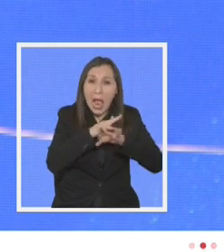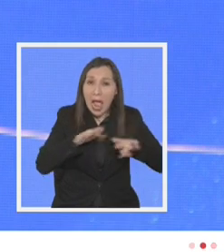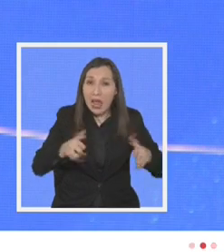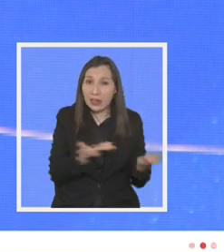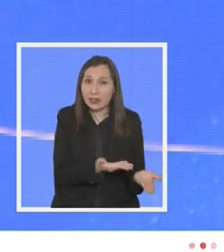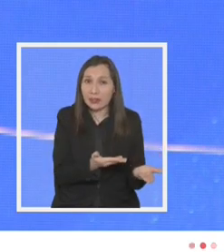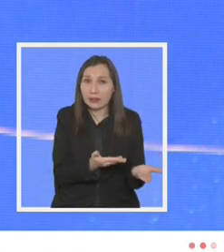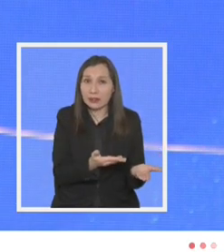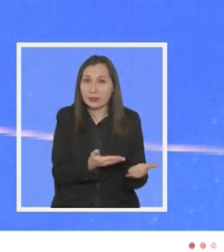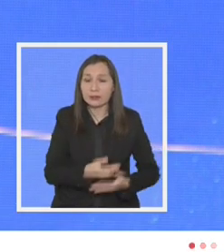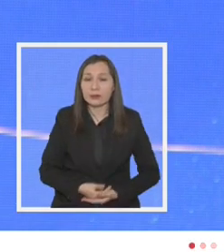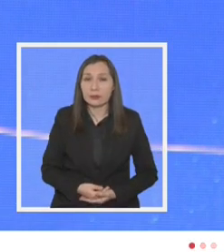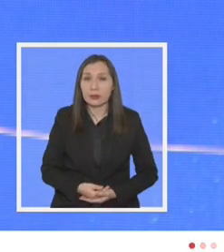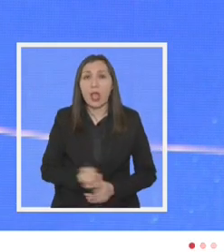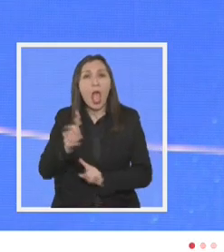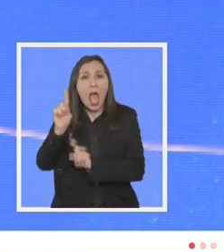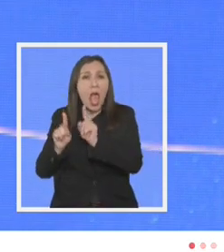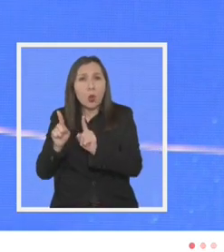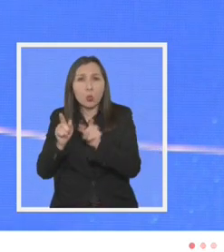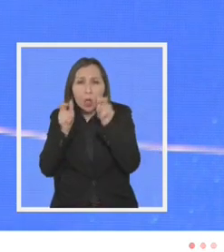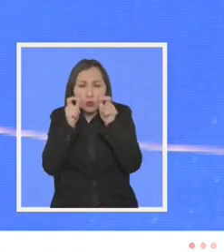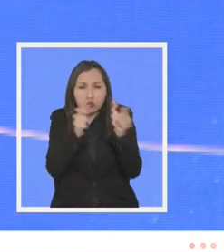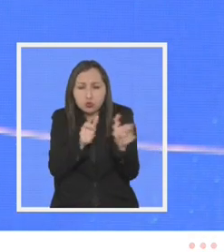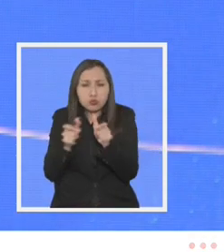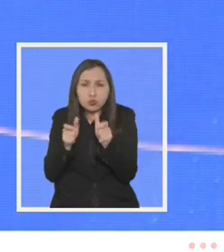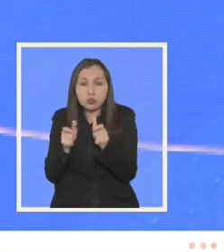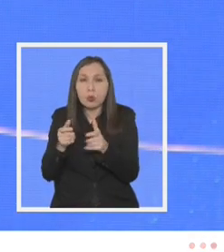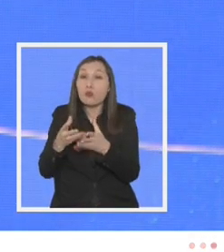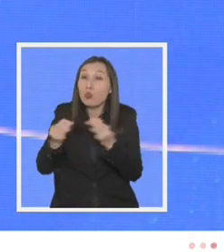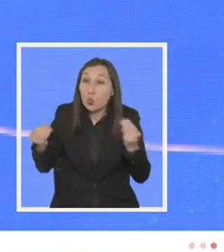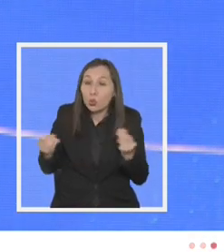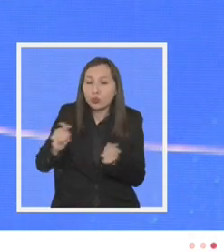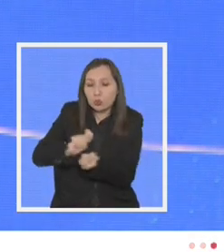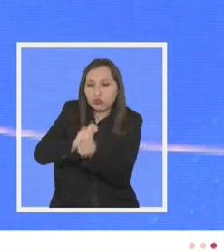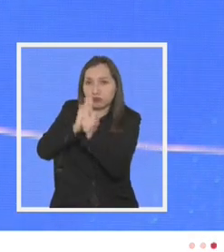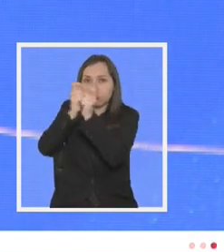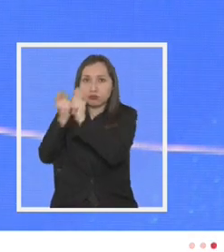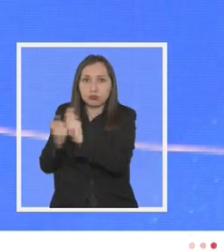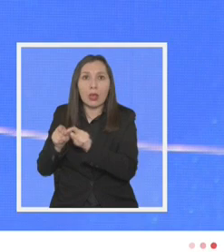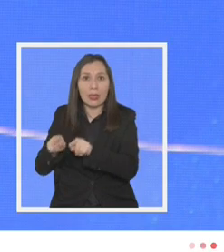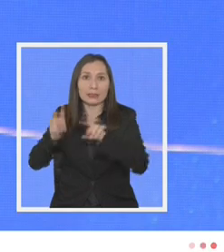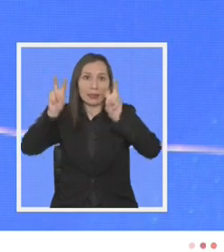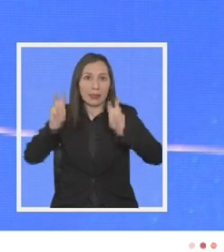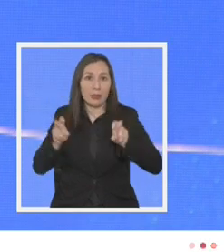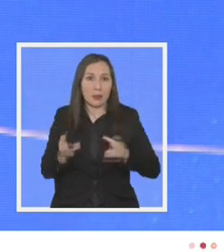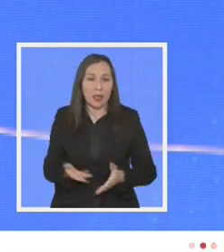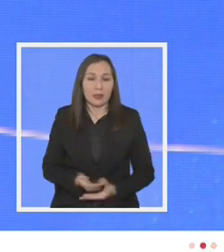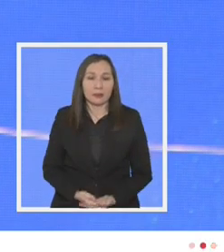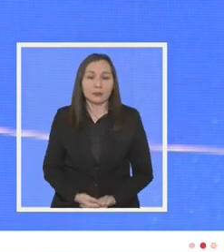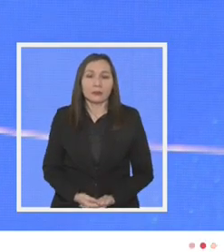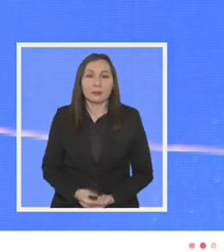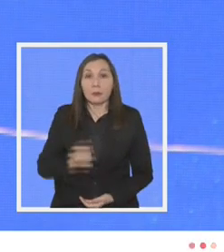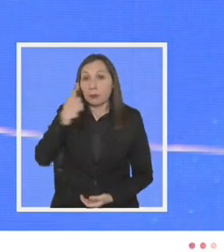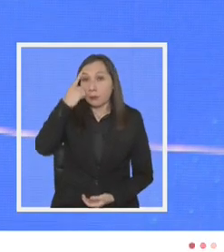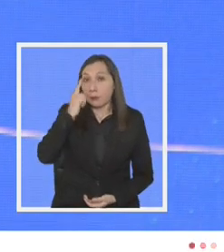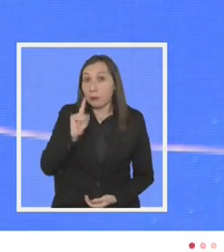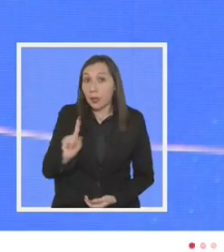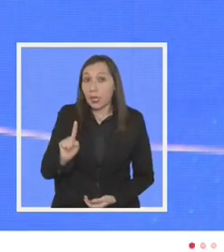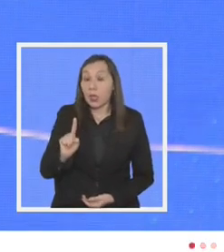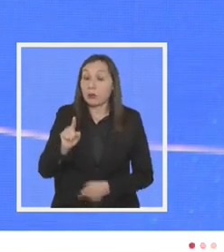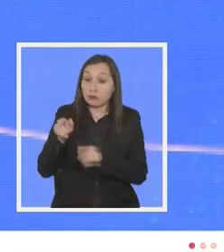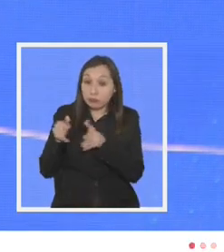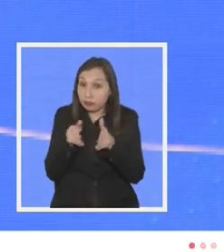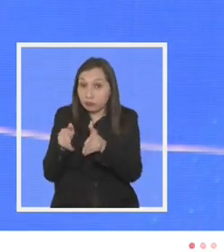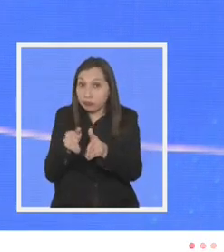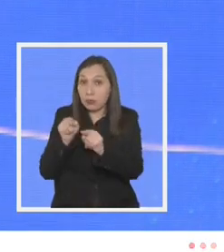la alguna superintendencia tenemos mucho que evolucionar en esta materia pero en esa